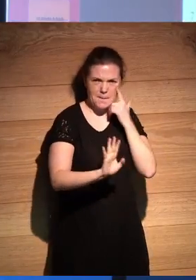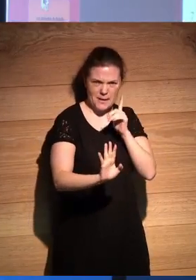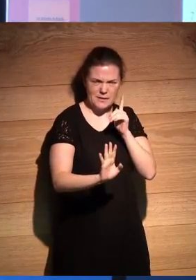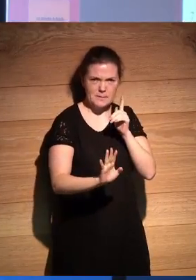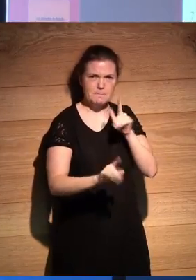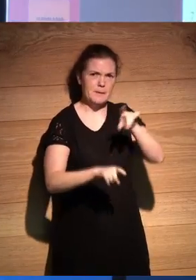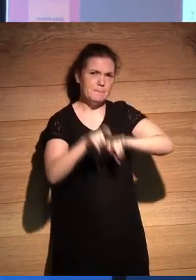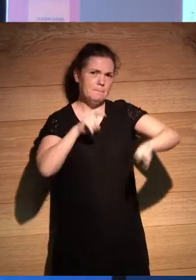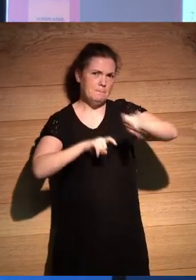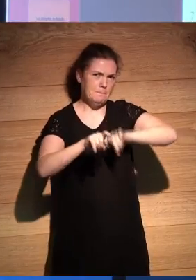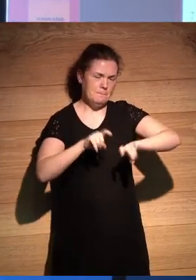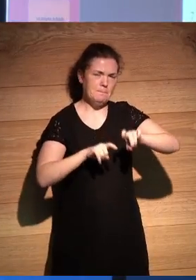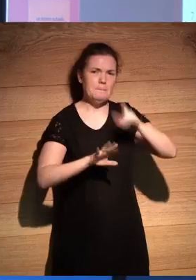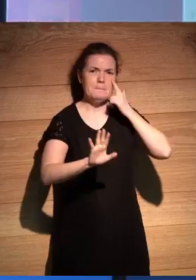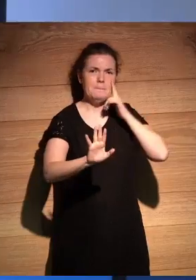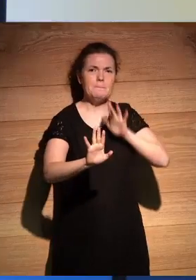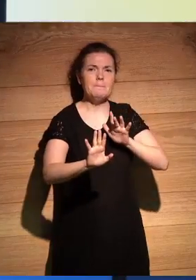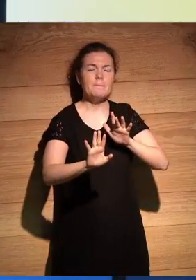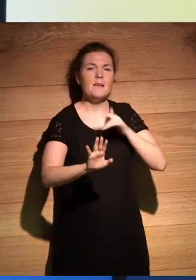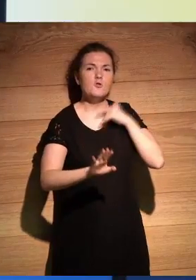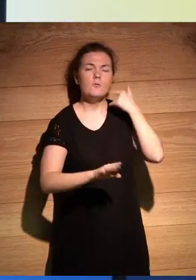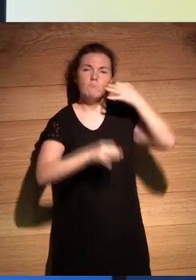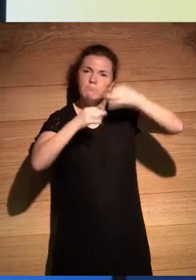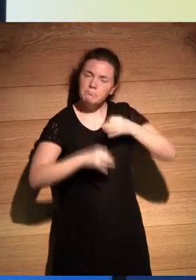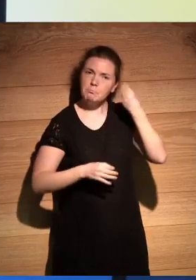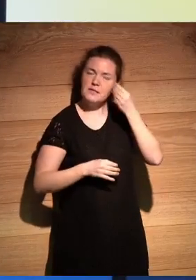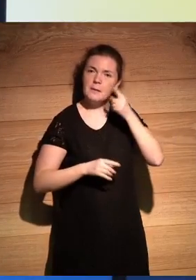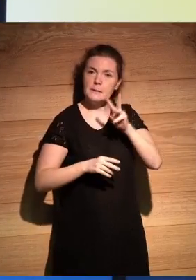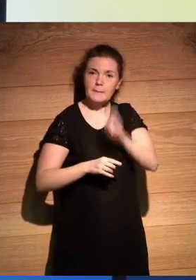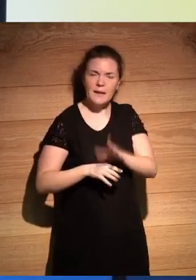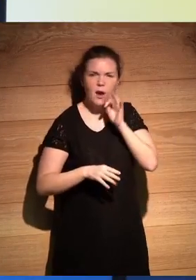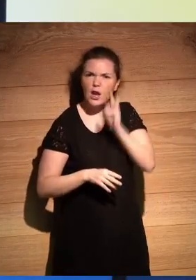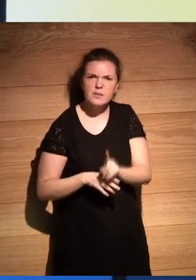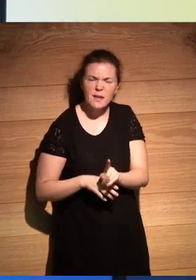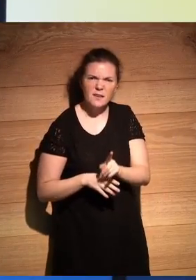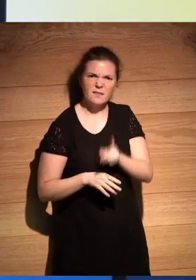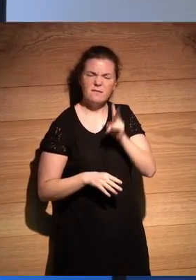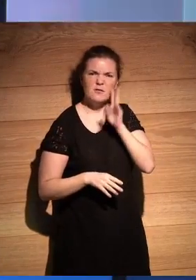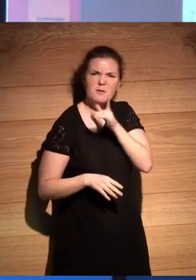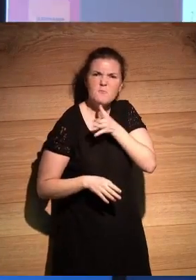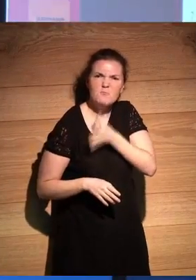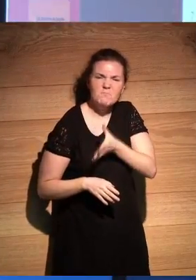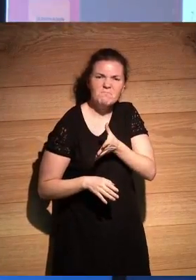Voy a volverlo a refrescar. Yo estaba convencido de que se veía bien. Ahora no se ve. ¿Por qué no se ve?